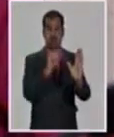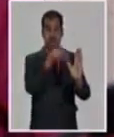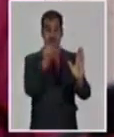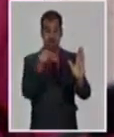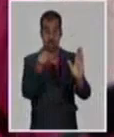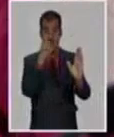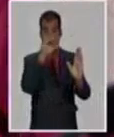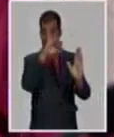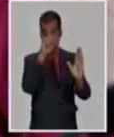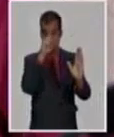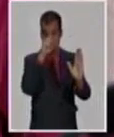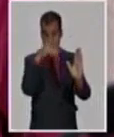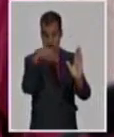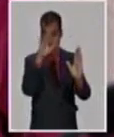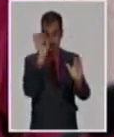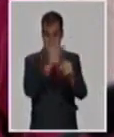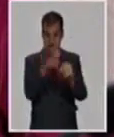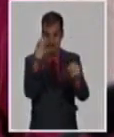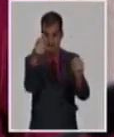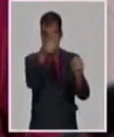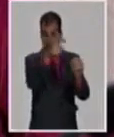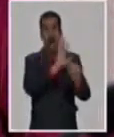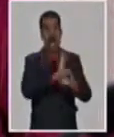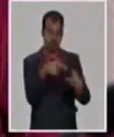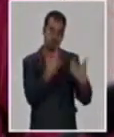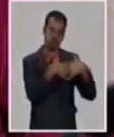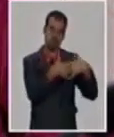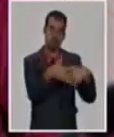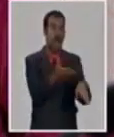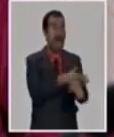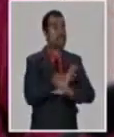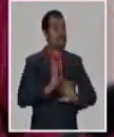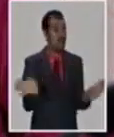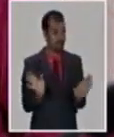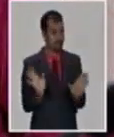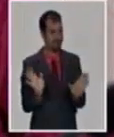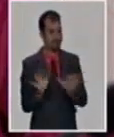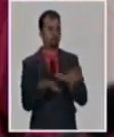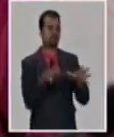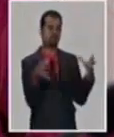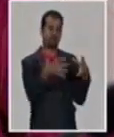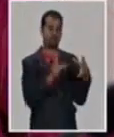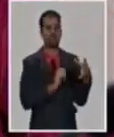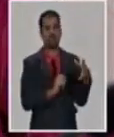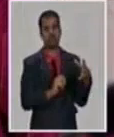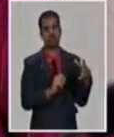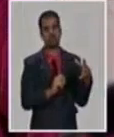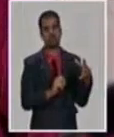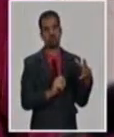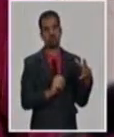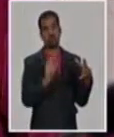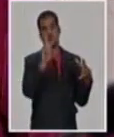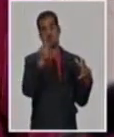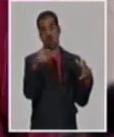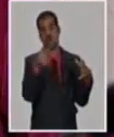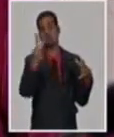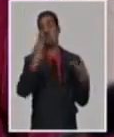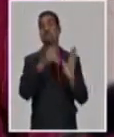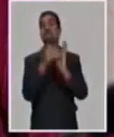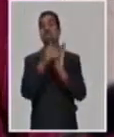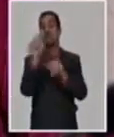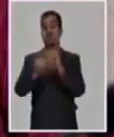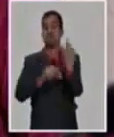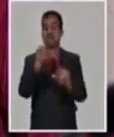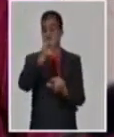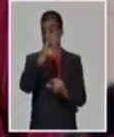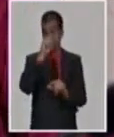tenemos esas capacidades. Y sabemos que son alrededor de 2,2 millones de personas mayores de 60 años. así,